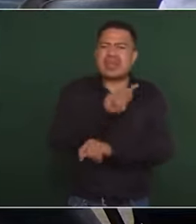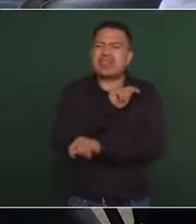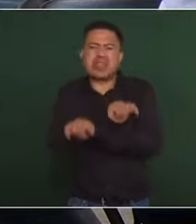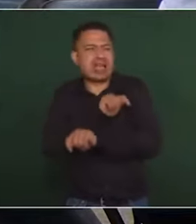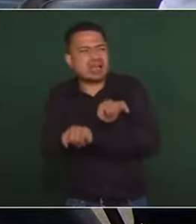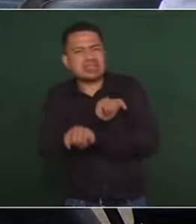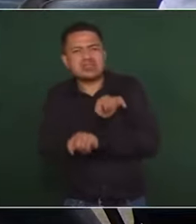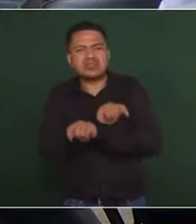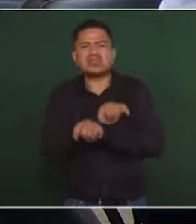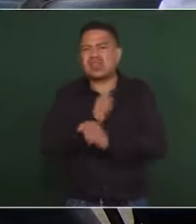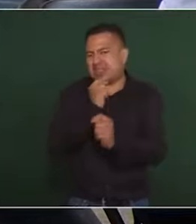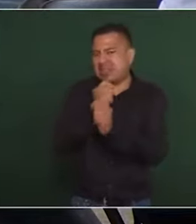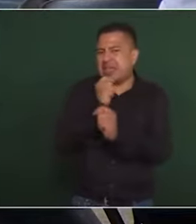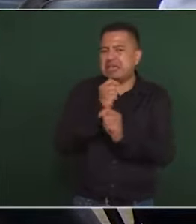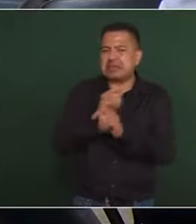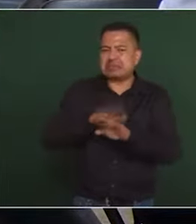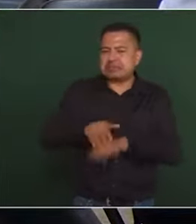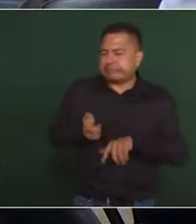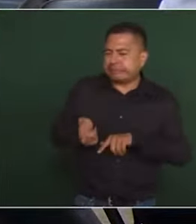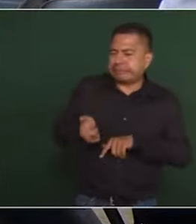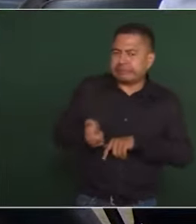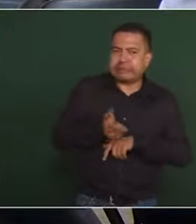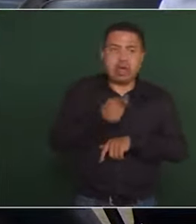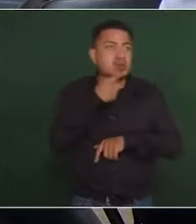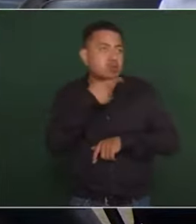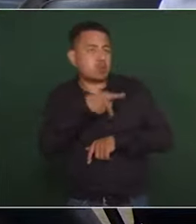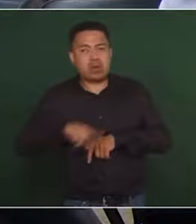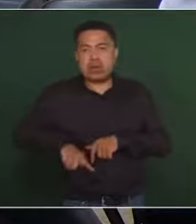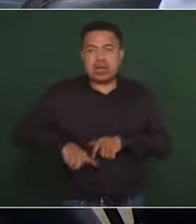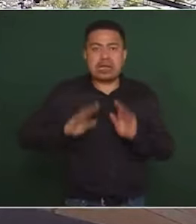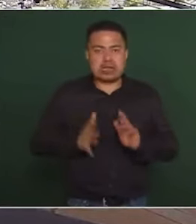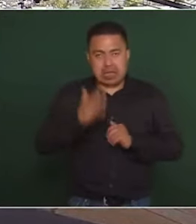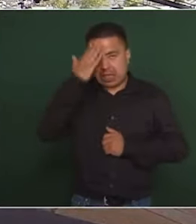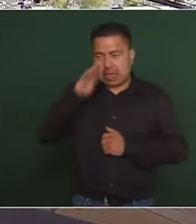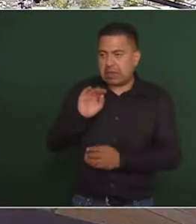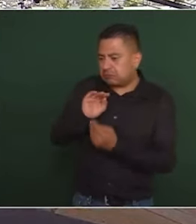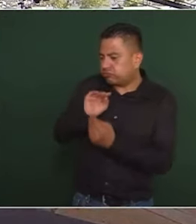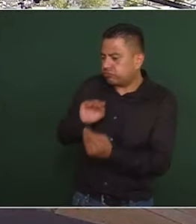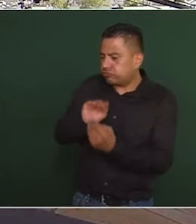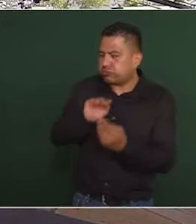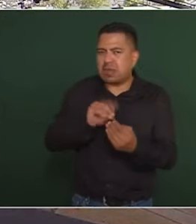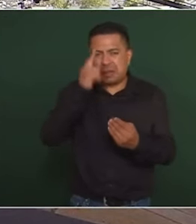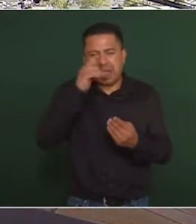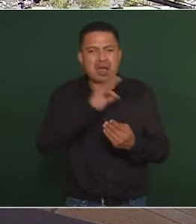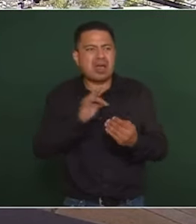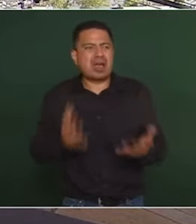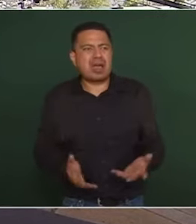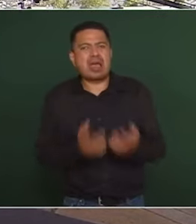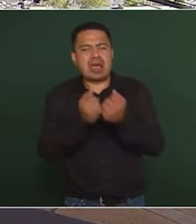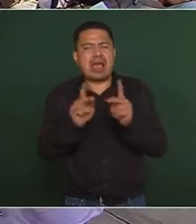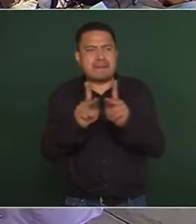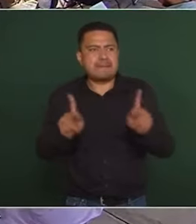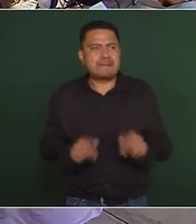los transportistas son atacados. Preguntar si su gobierno estaba enterado de esas negociaciones para lograr una especie de tregua